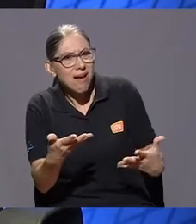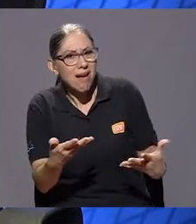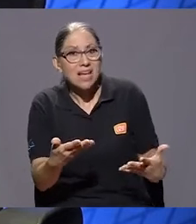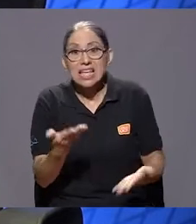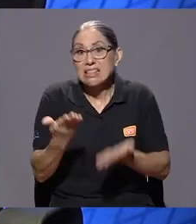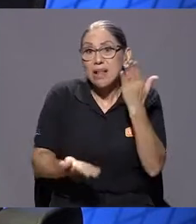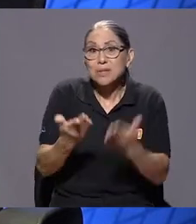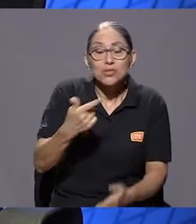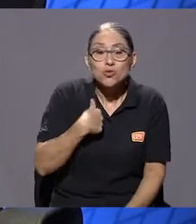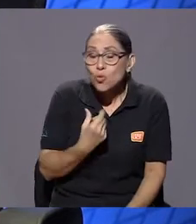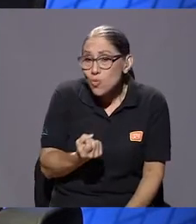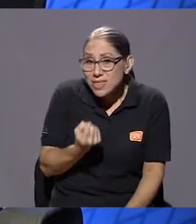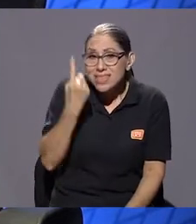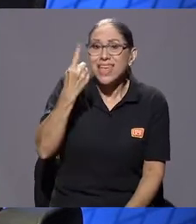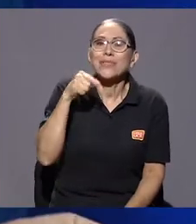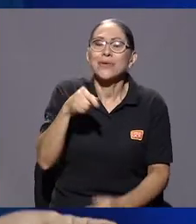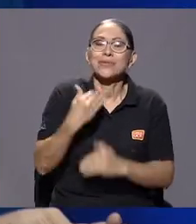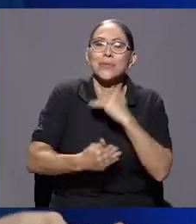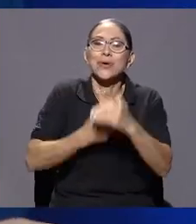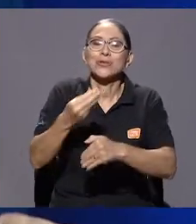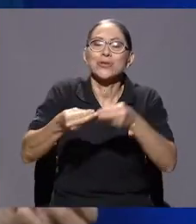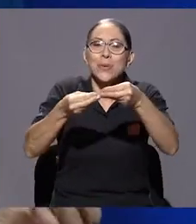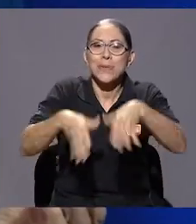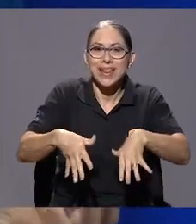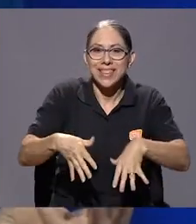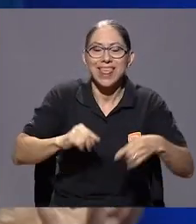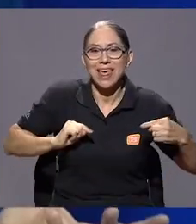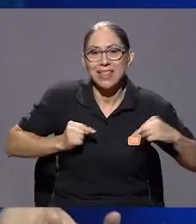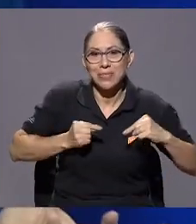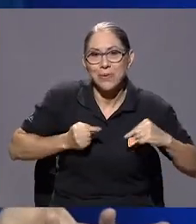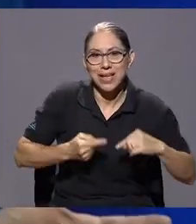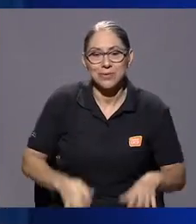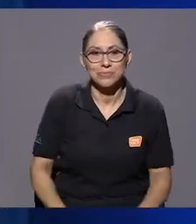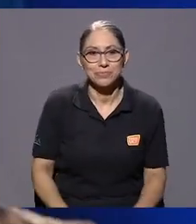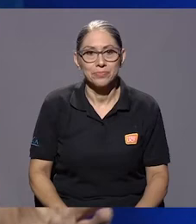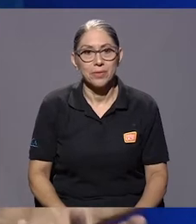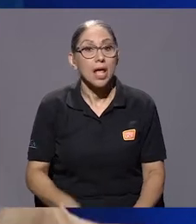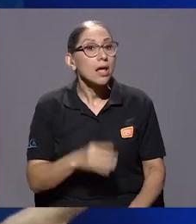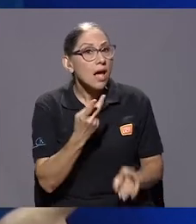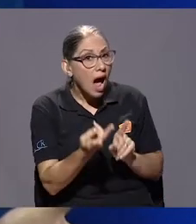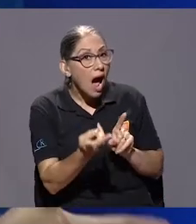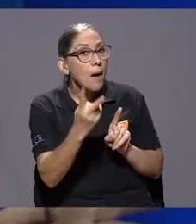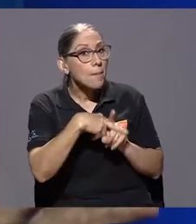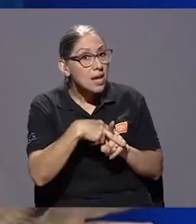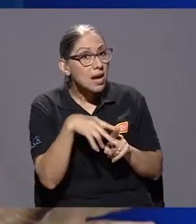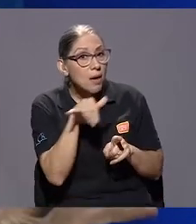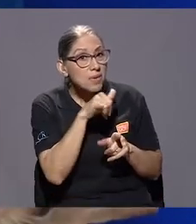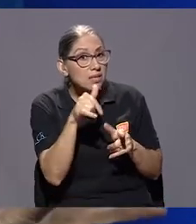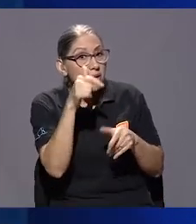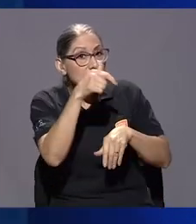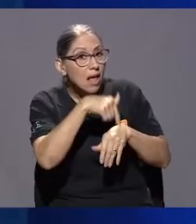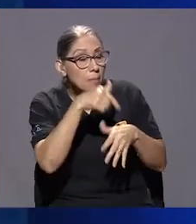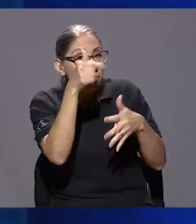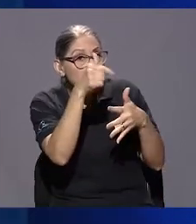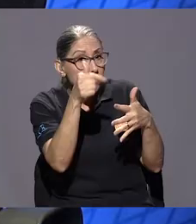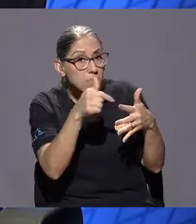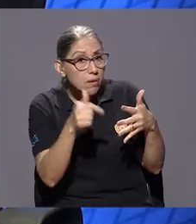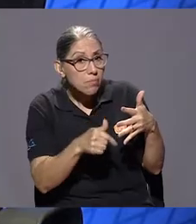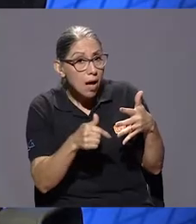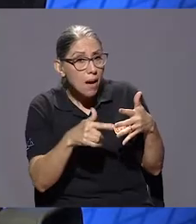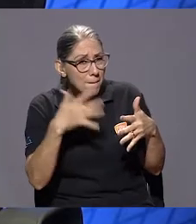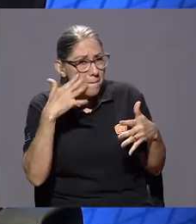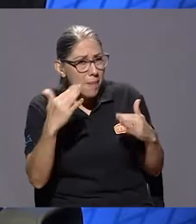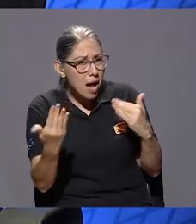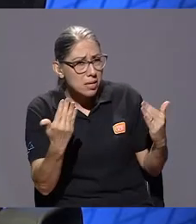proceso de una pérdida. ¿Y las aplican a las mismas etapas? Sí. ¿Son procesos similares? Sí,